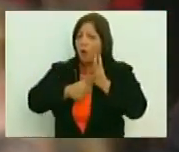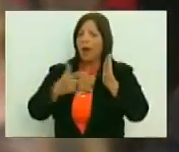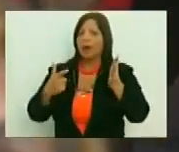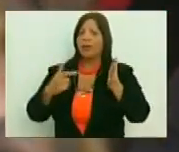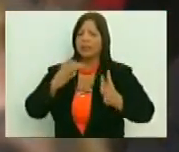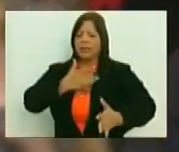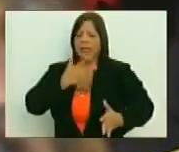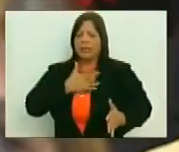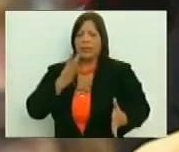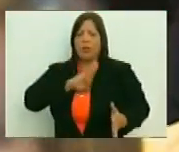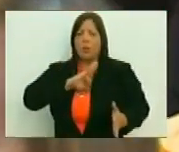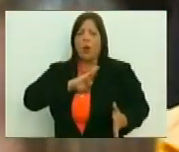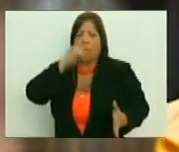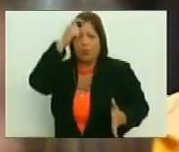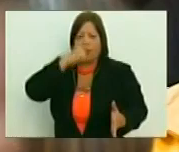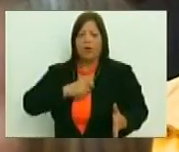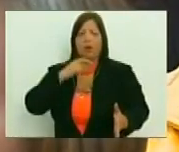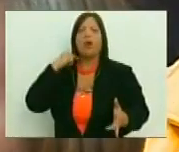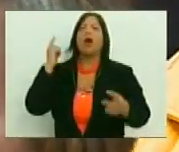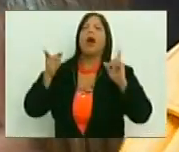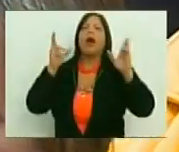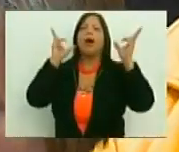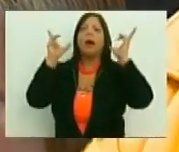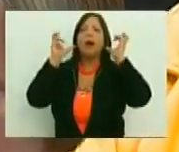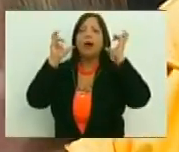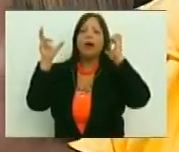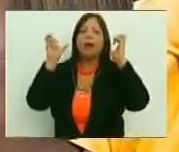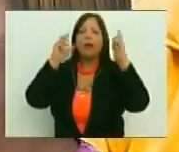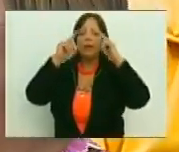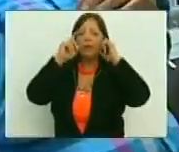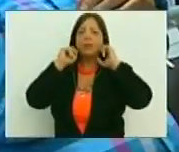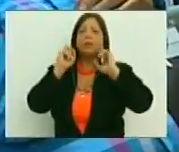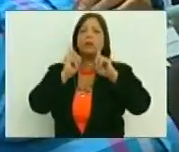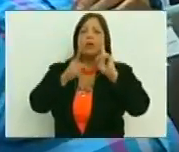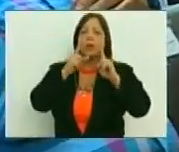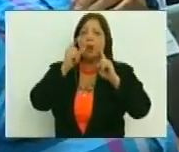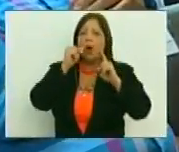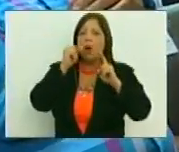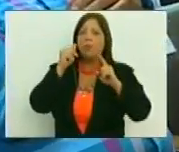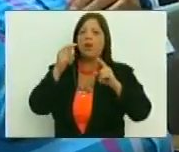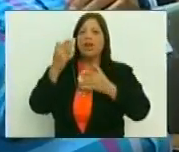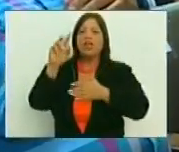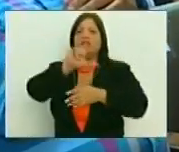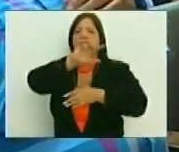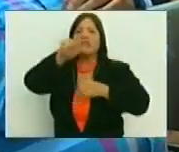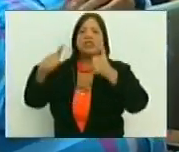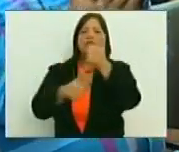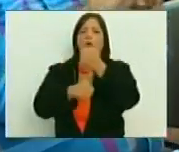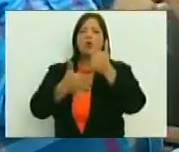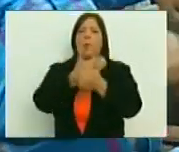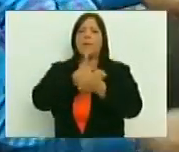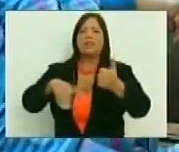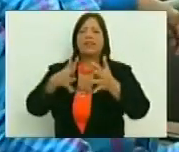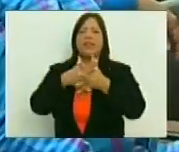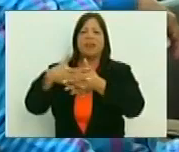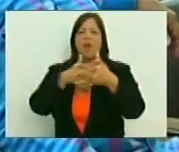el sentido de pertenencia, no dice por allí, Sun Sen, tú paradisíneas, tú que conoces más de todo eso,